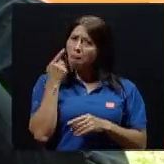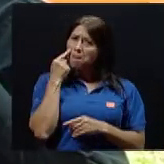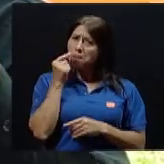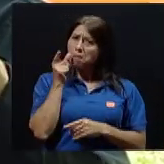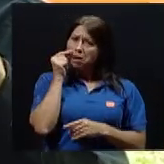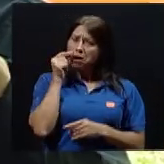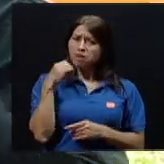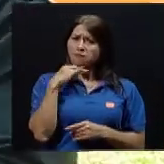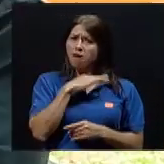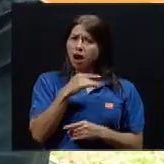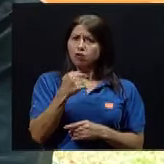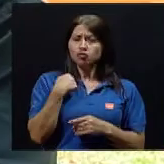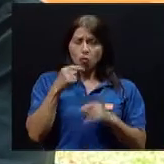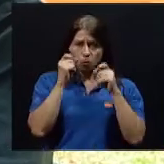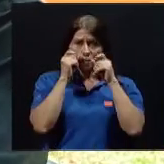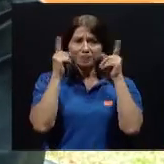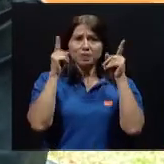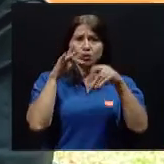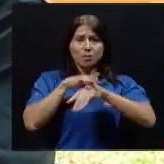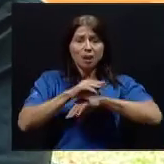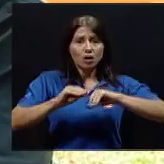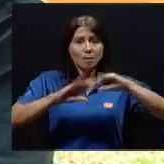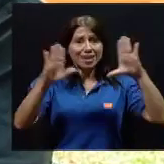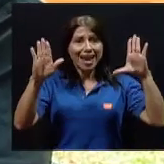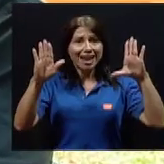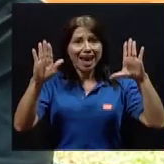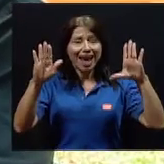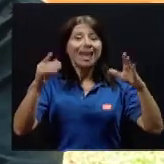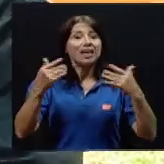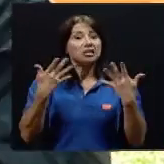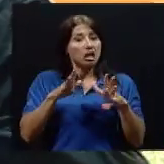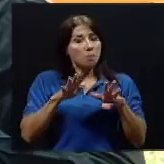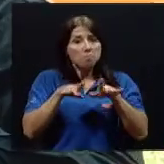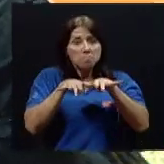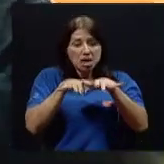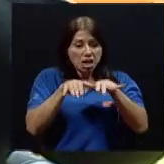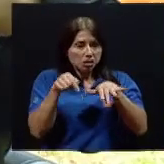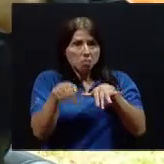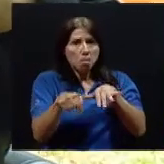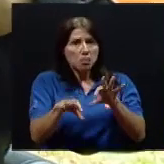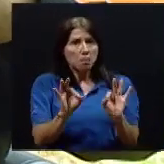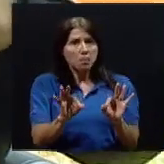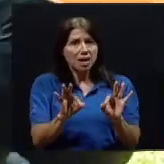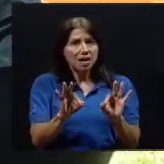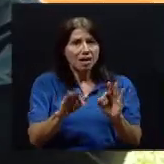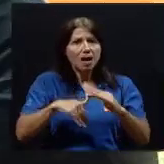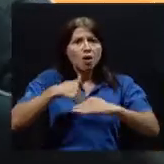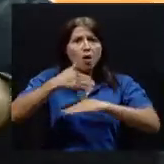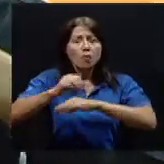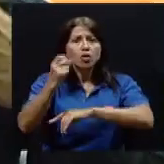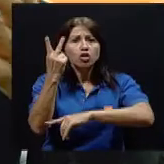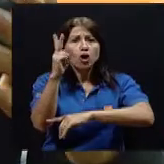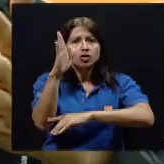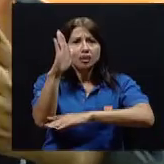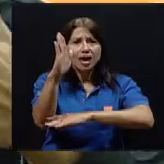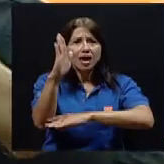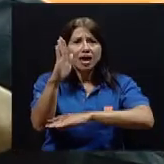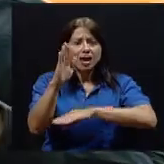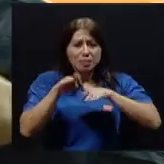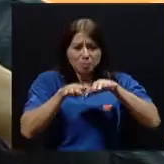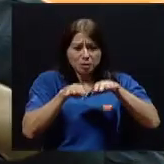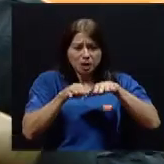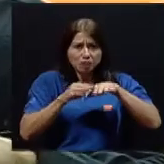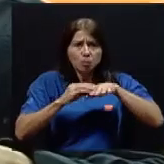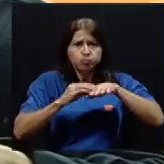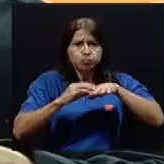mañana, ya para el mediodía, ya los tengo como inflamados. Y para la tarde, ya los tengo que el zapato ni me lo puedo poner